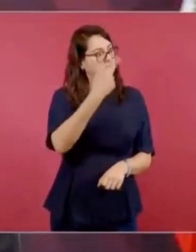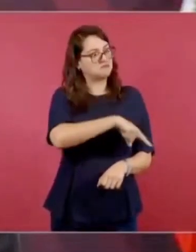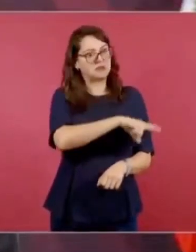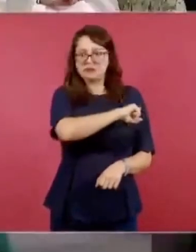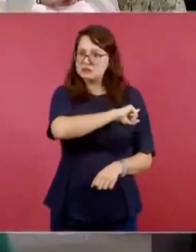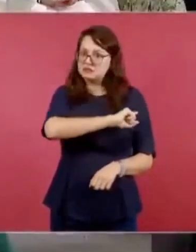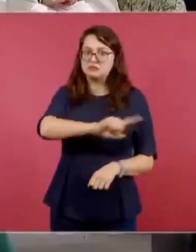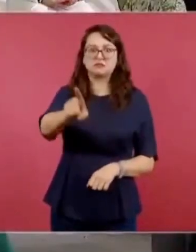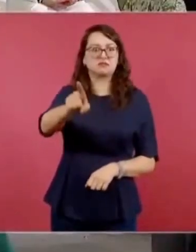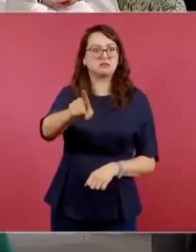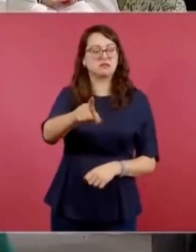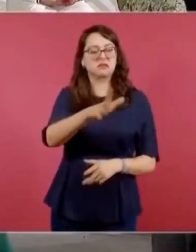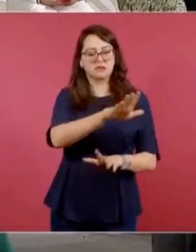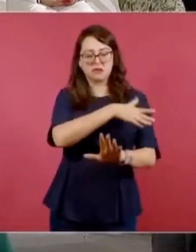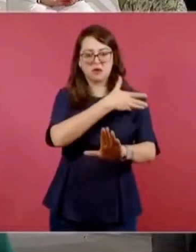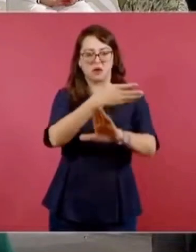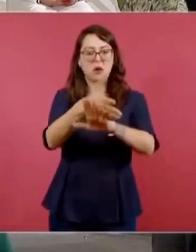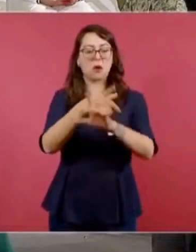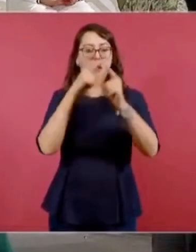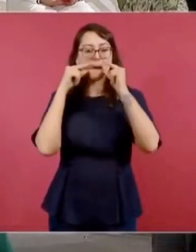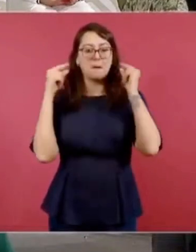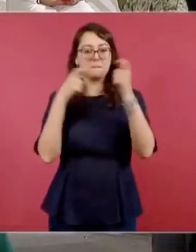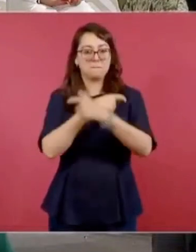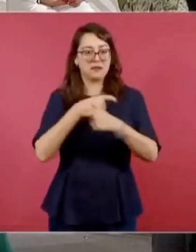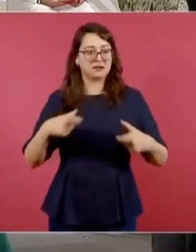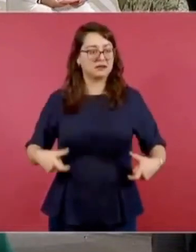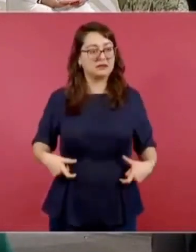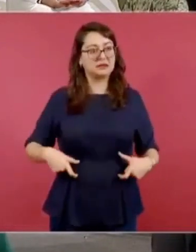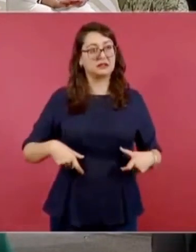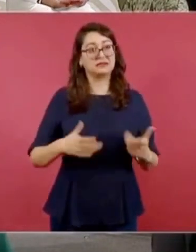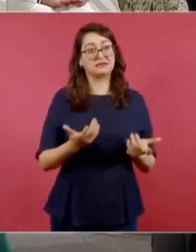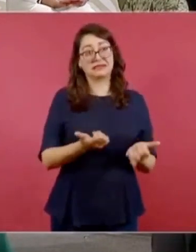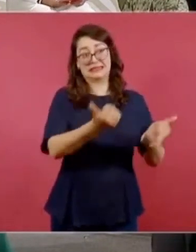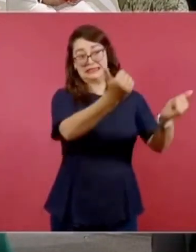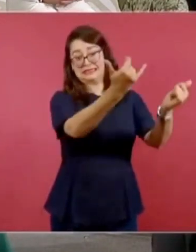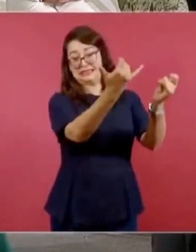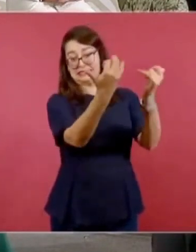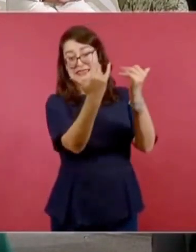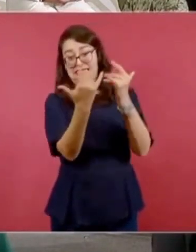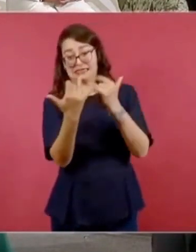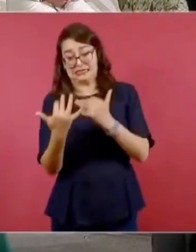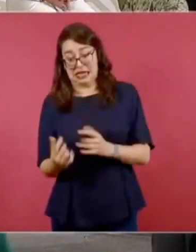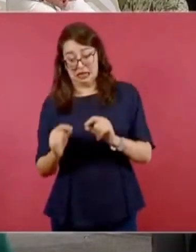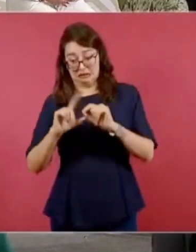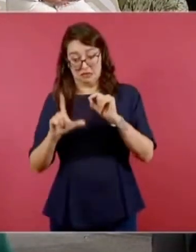con su tropa por todo el territorio mexicano, a Villa,